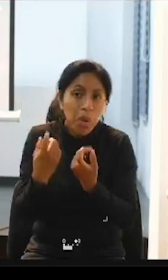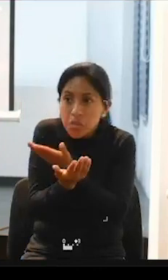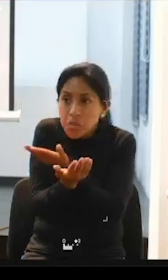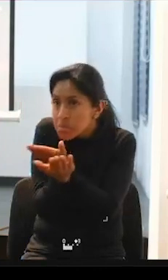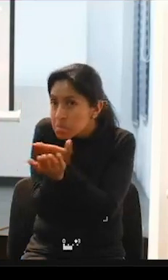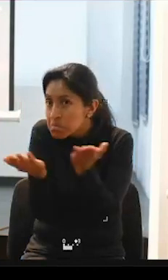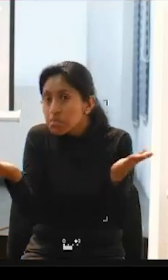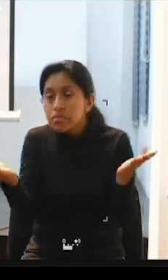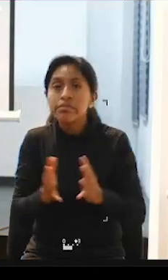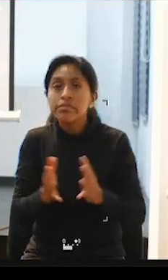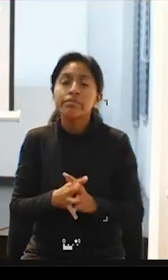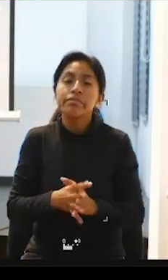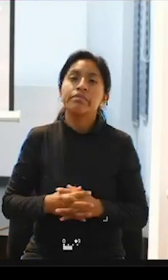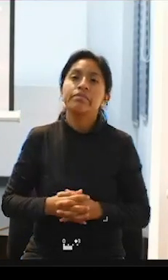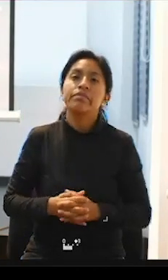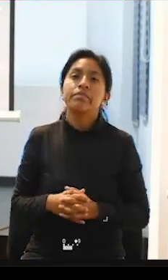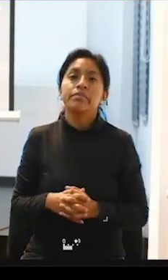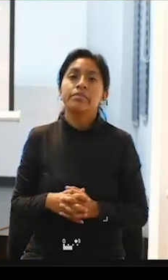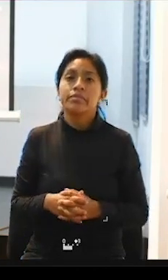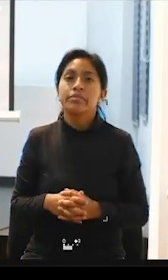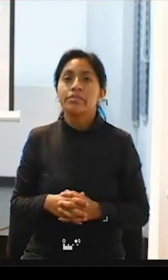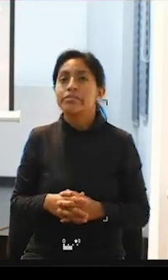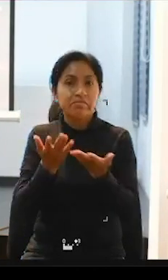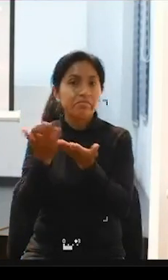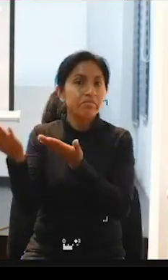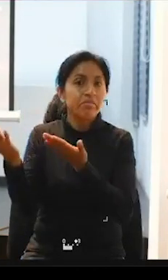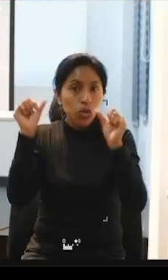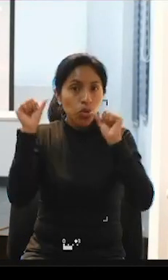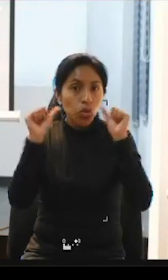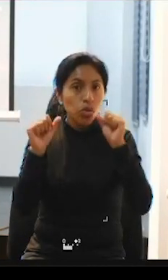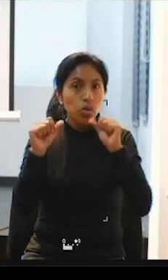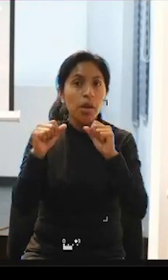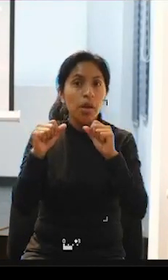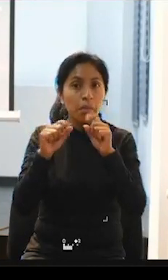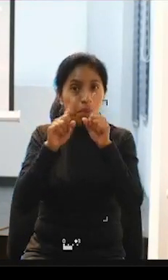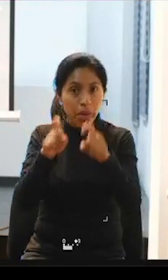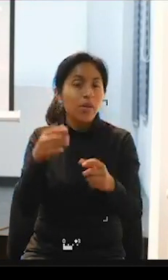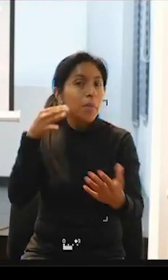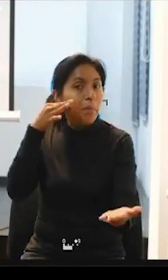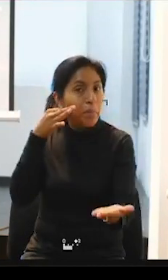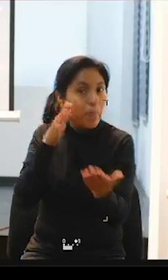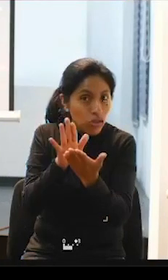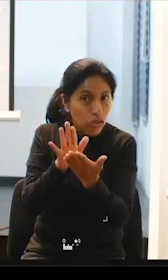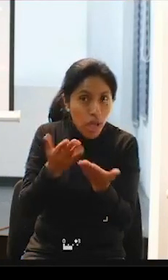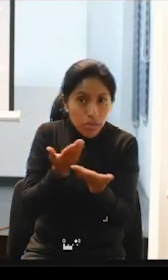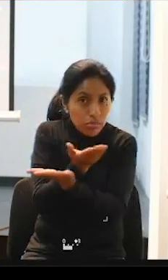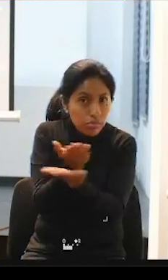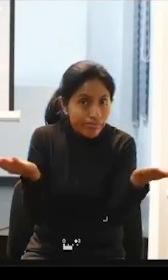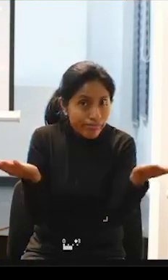gustaría hacer ¿sí? por aquí creo que